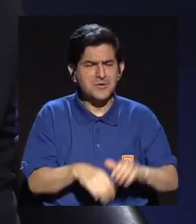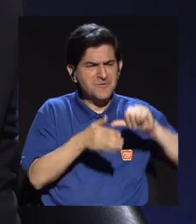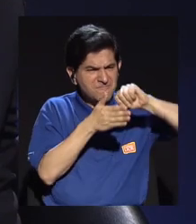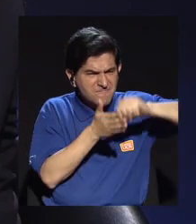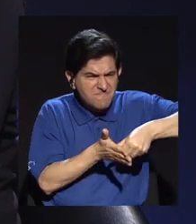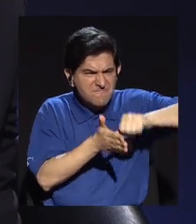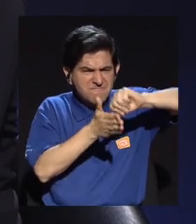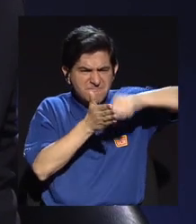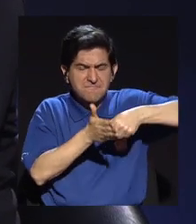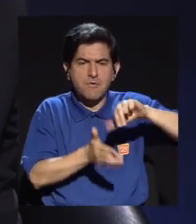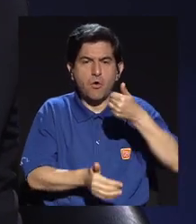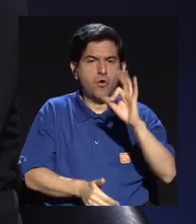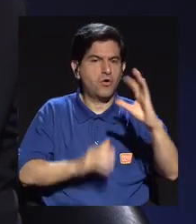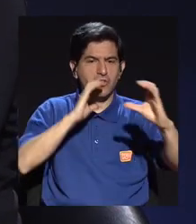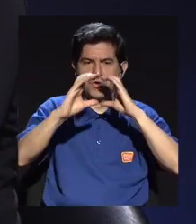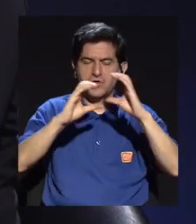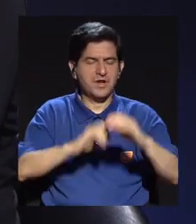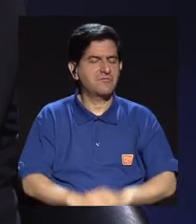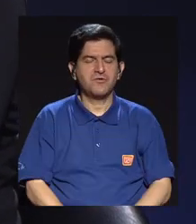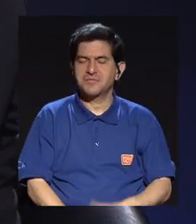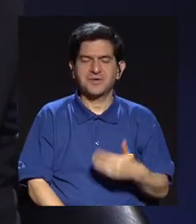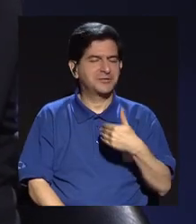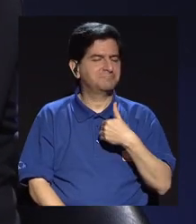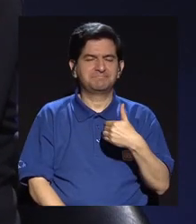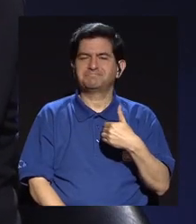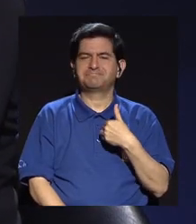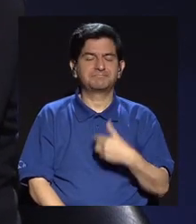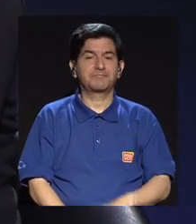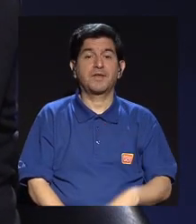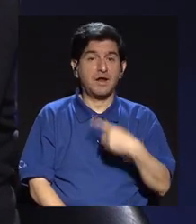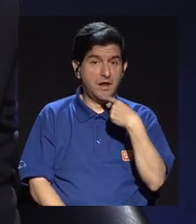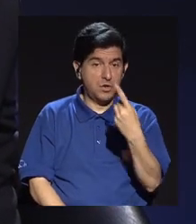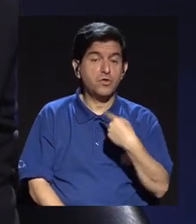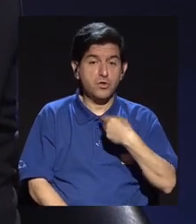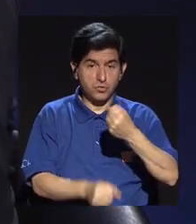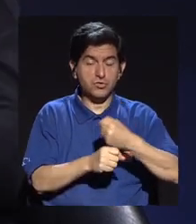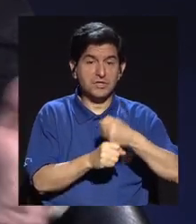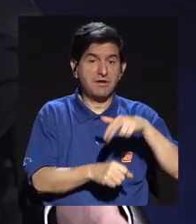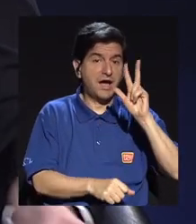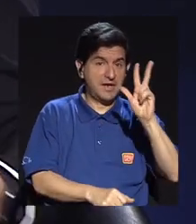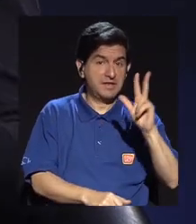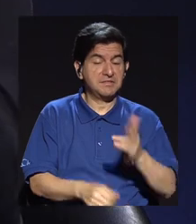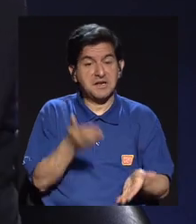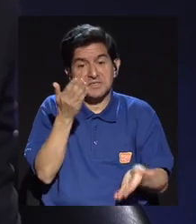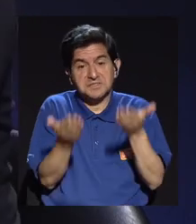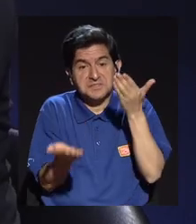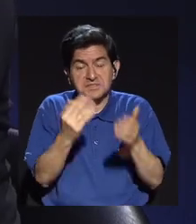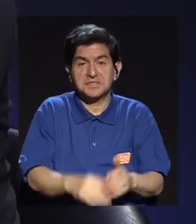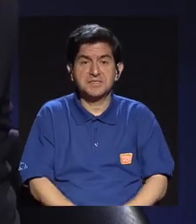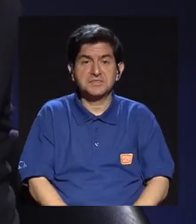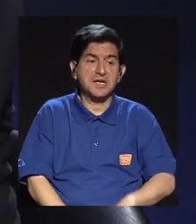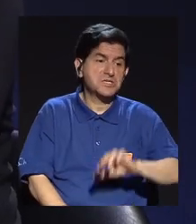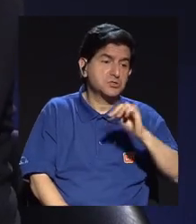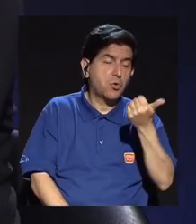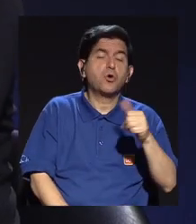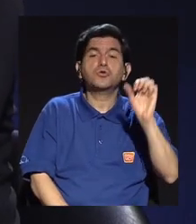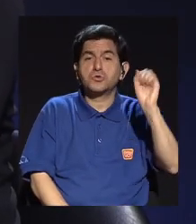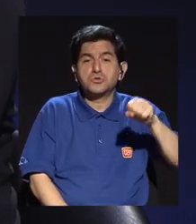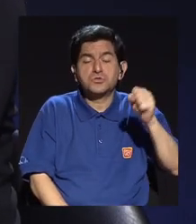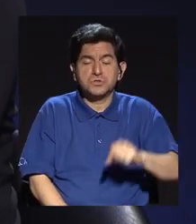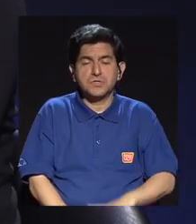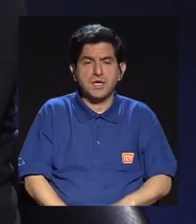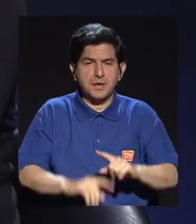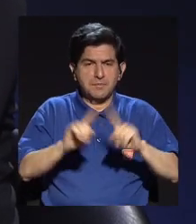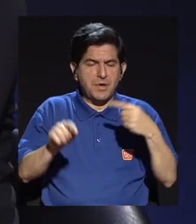otro medio de comunicación no lo hubiera tenido. Y lo digo porque he trabajado en tres, al rato en los que no he trabajado si lo hubieran hecho. Aquí no estoy